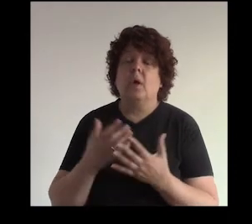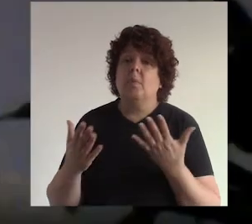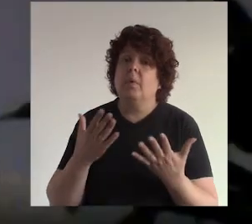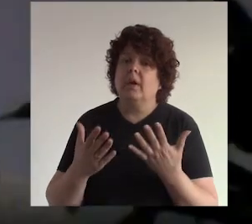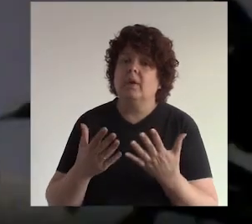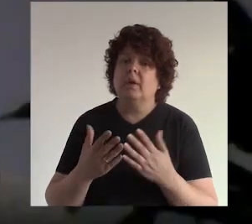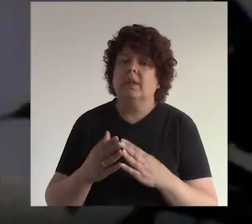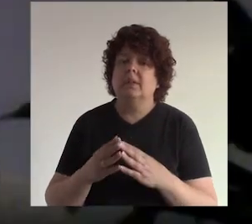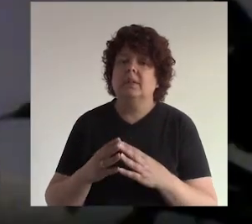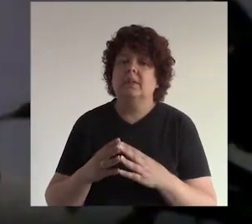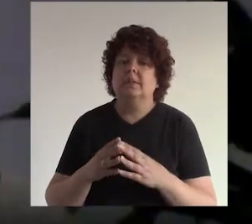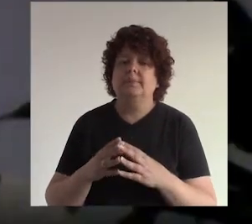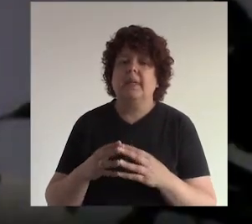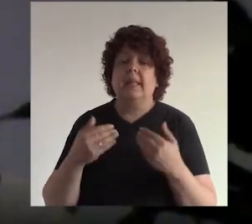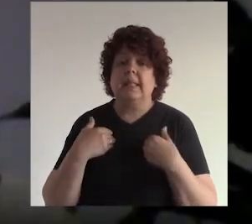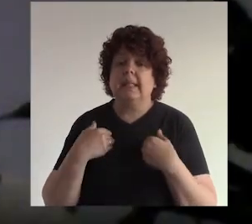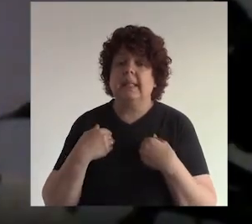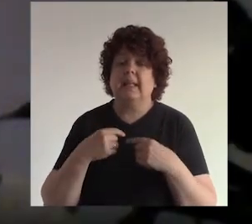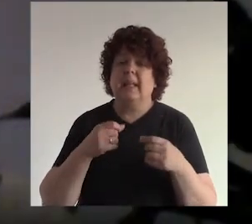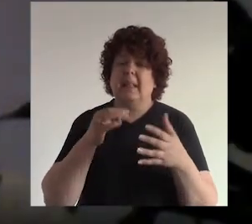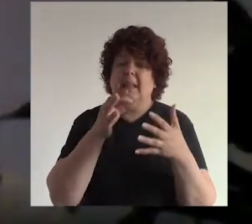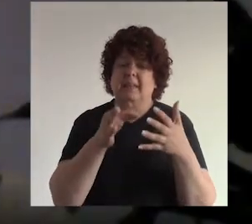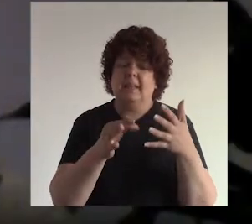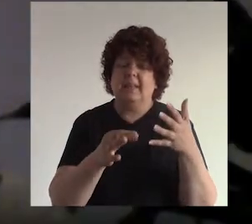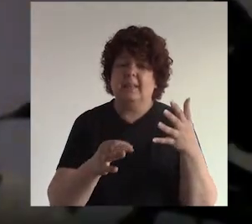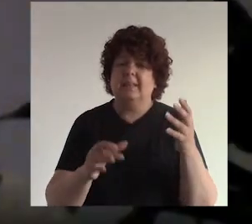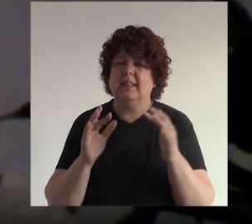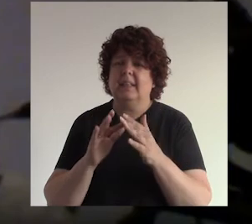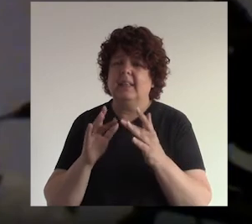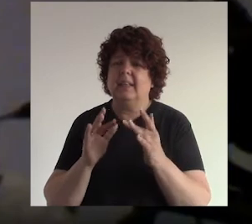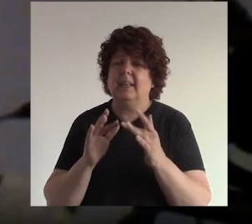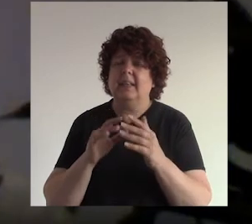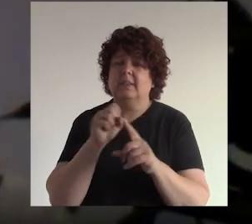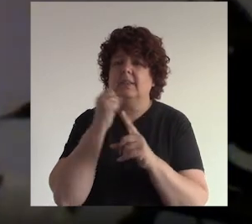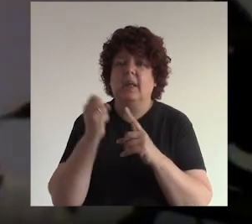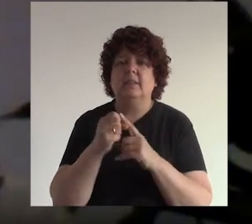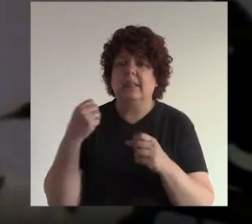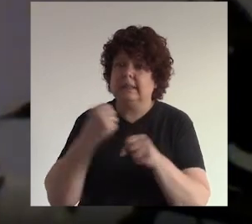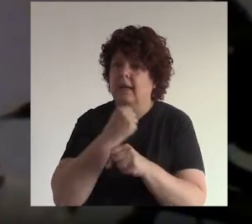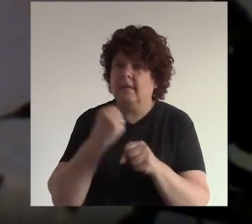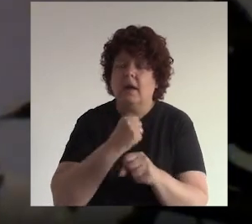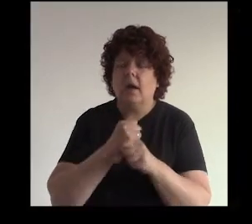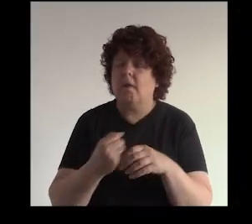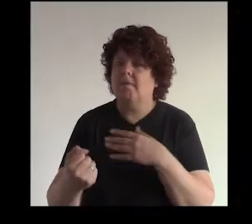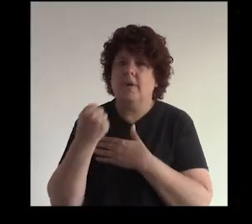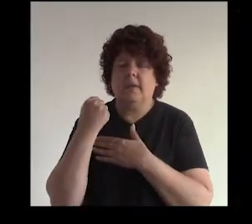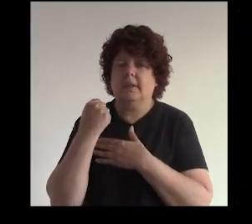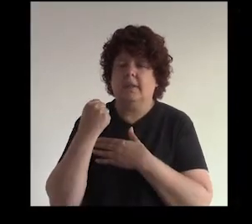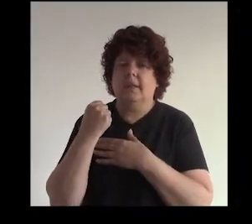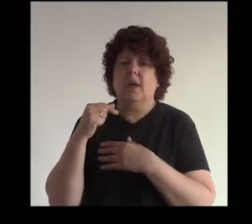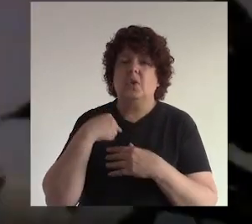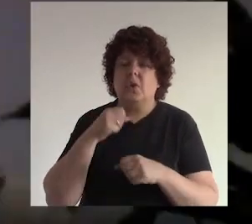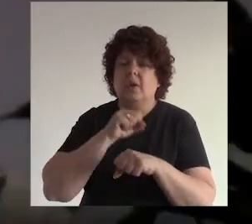bueno en verdad mantener varias redes sociales es bastante bastante trabajo pero yo